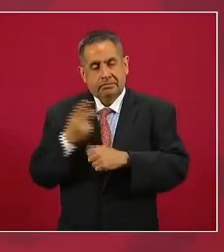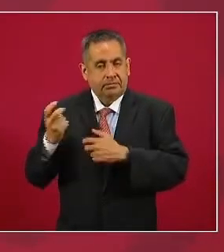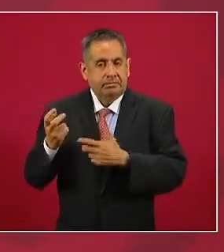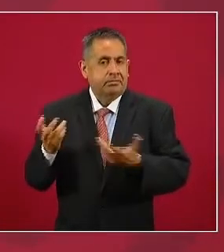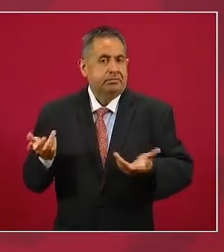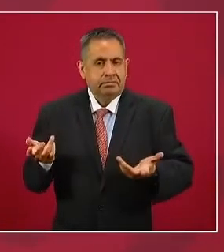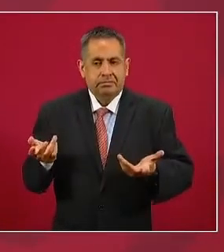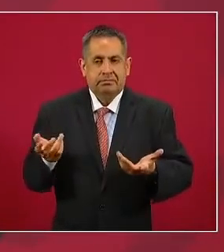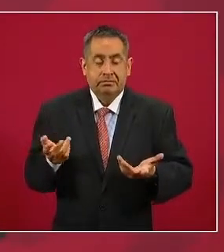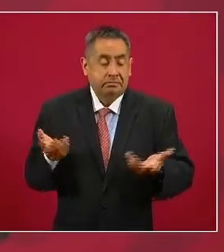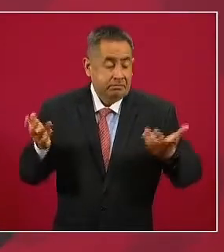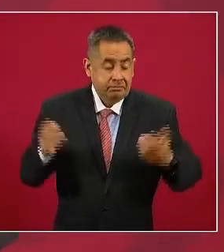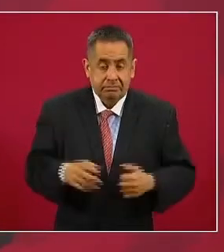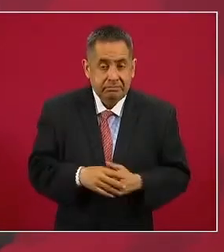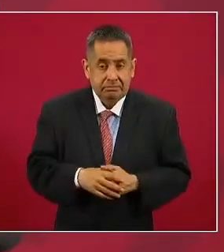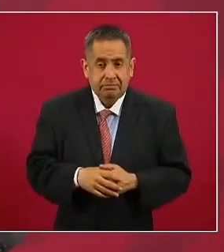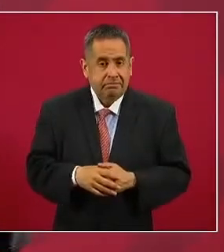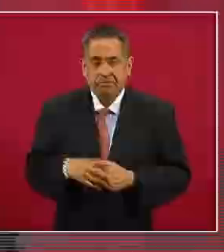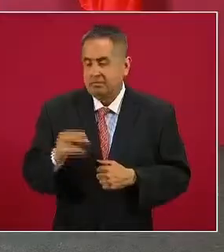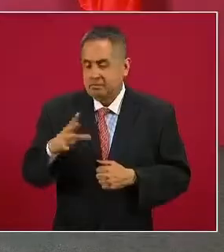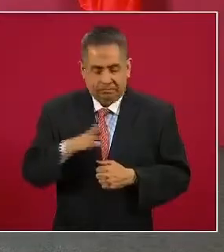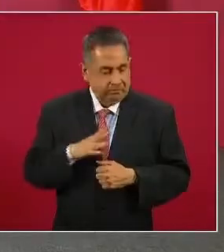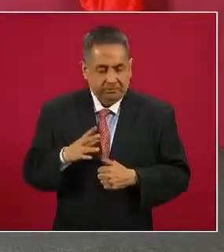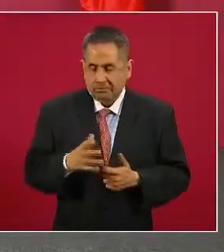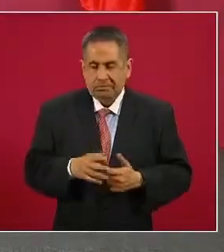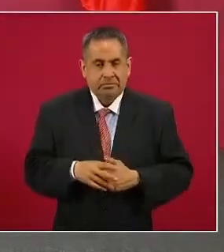entonces no hay